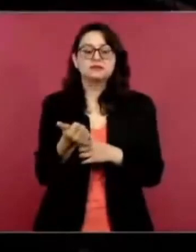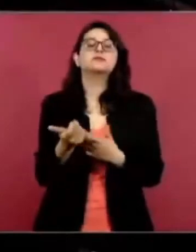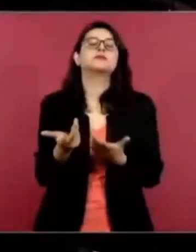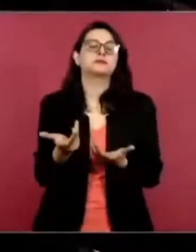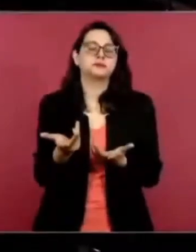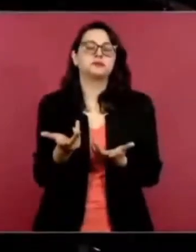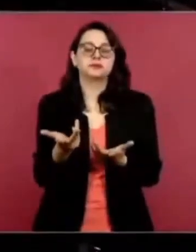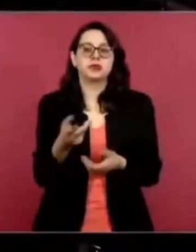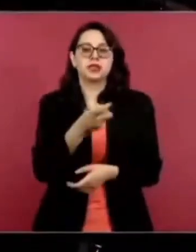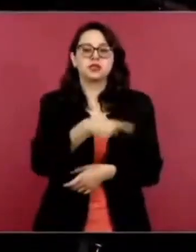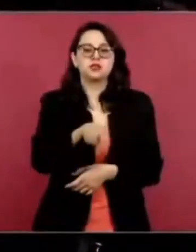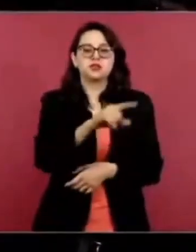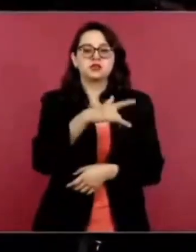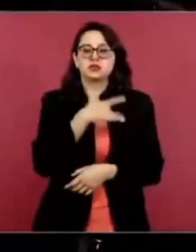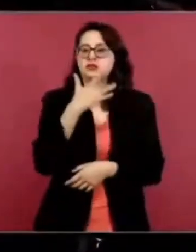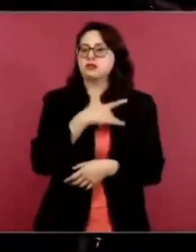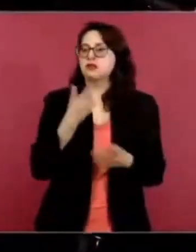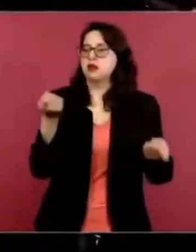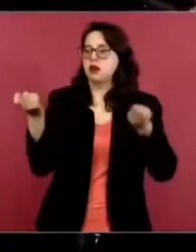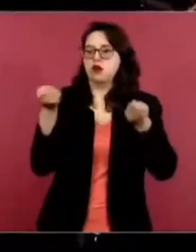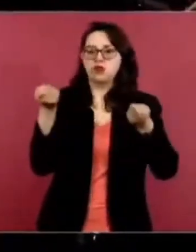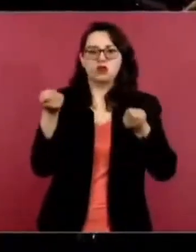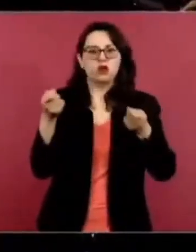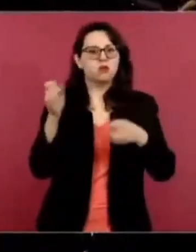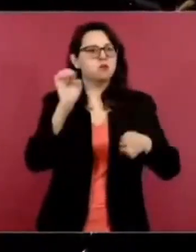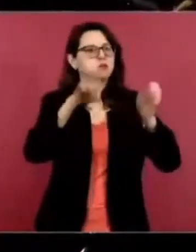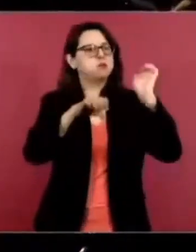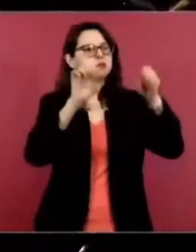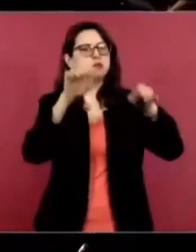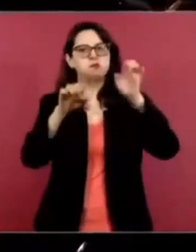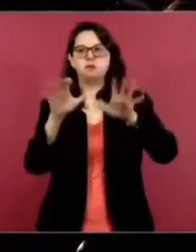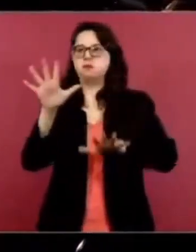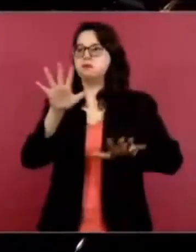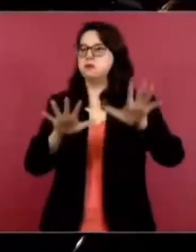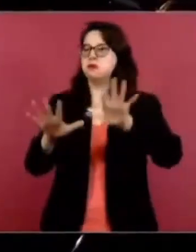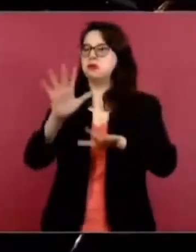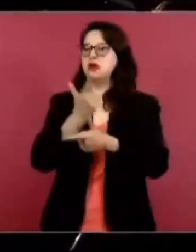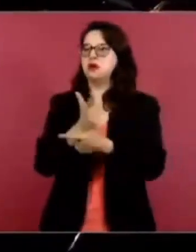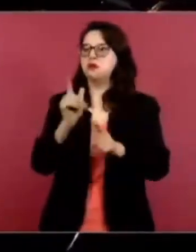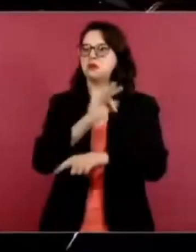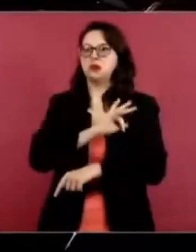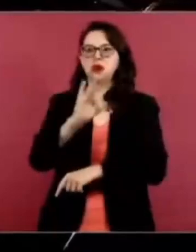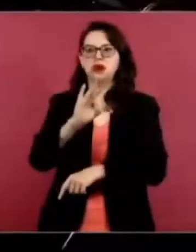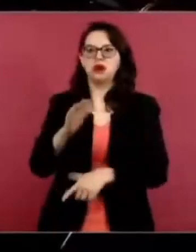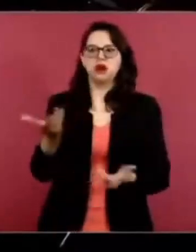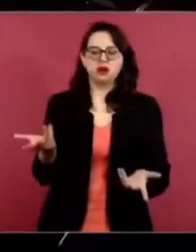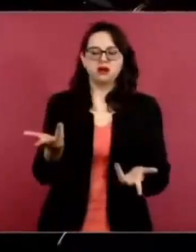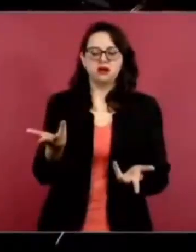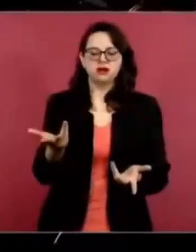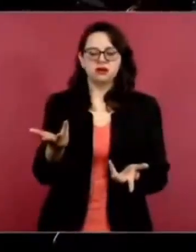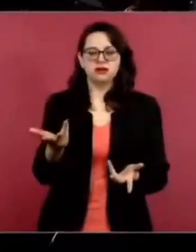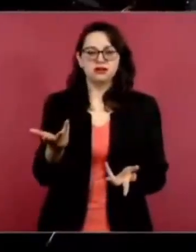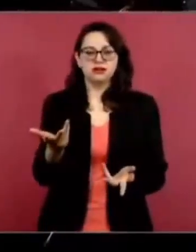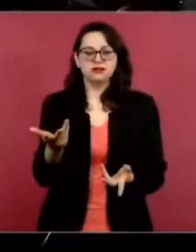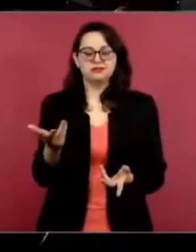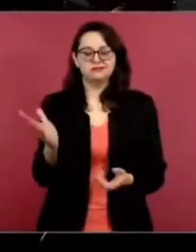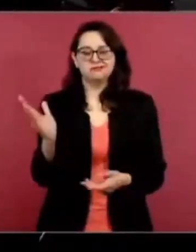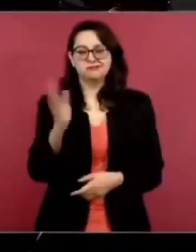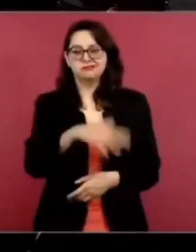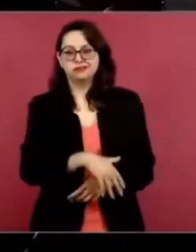Cambió en cuanto a que el pueblo está más consciente.